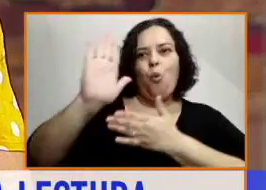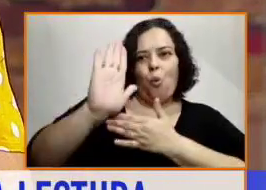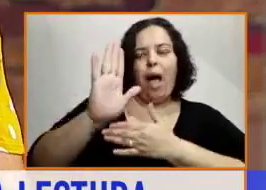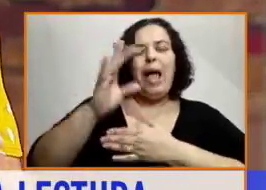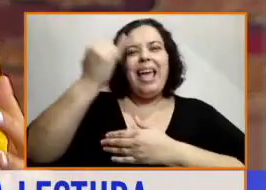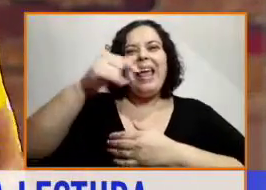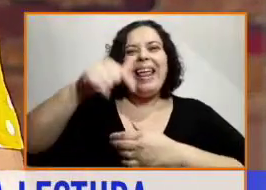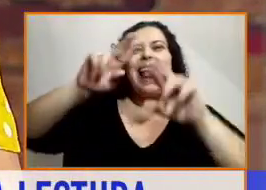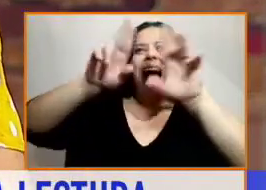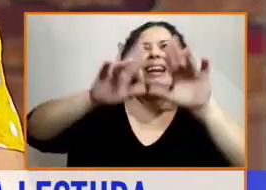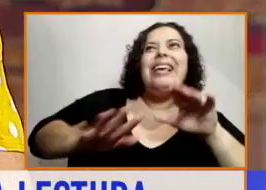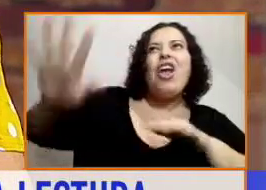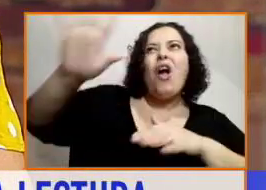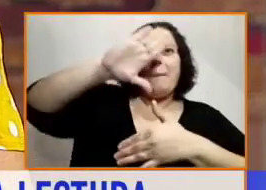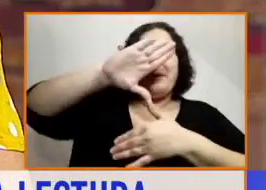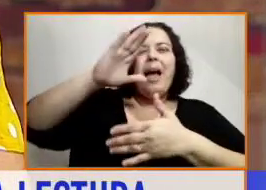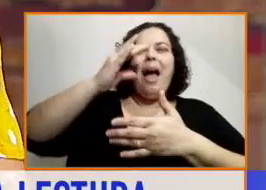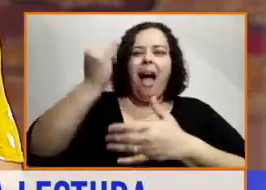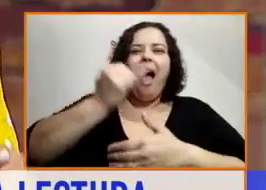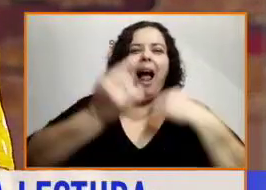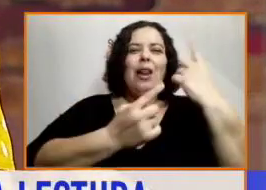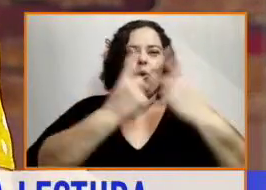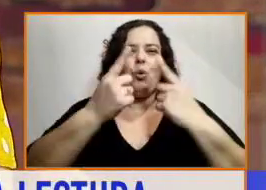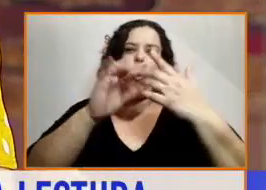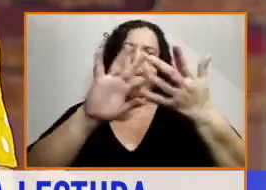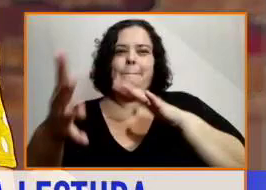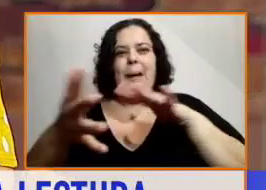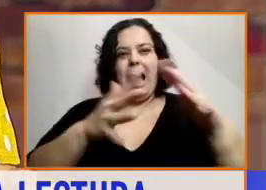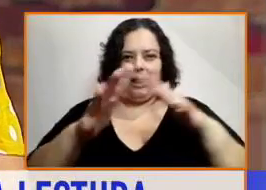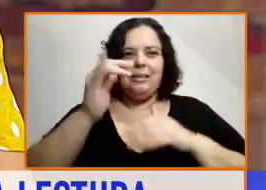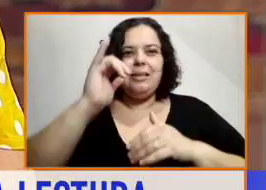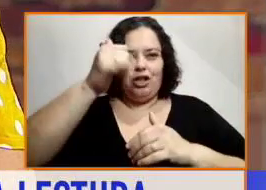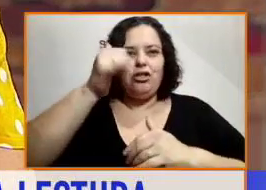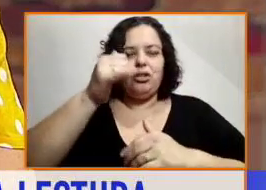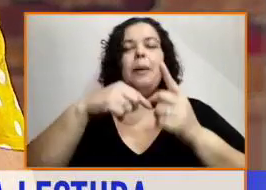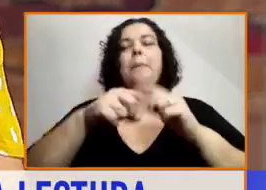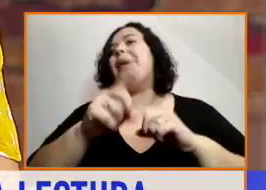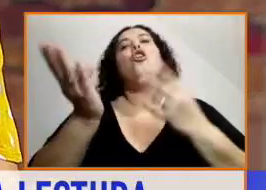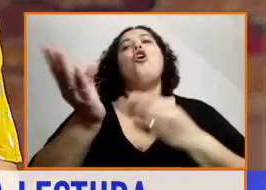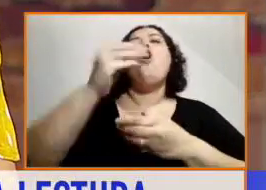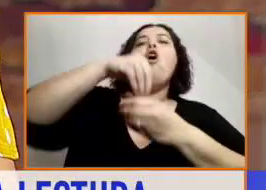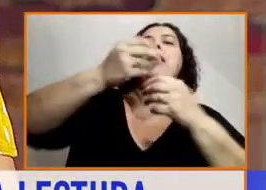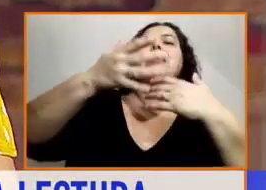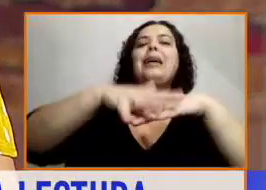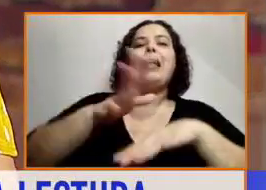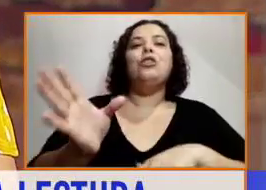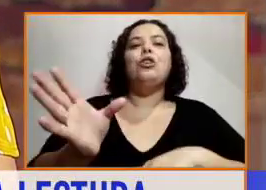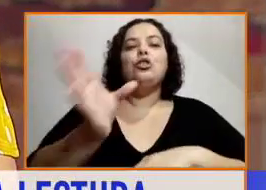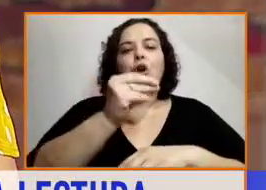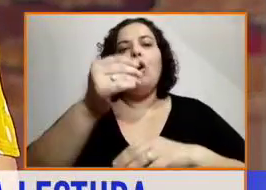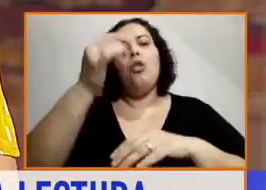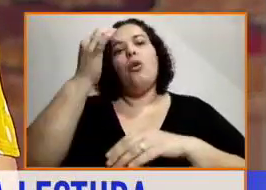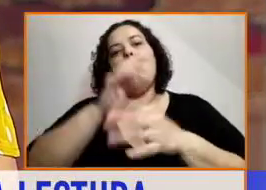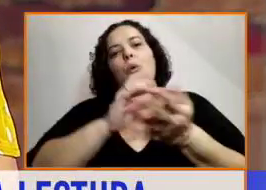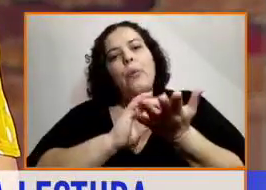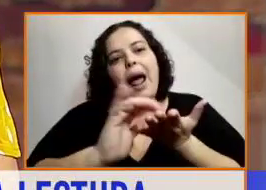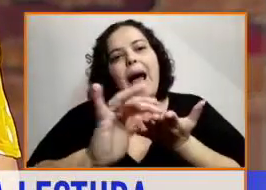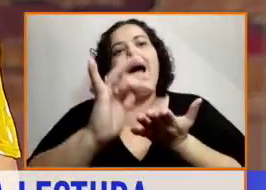pero no integrando todas estas herramientas en el mismo libro objeto. Este libro objeto, sin duda,